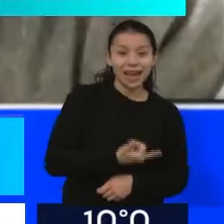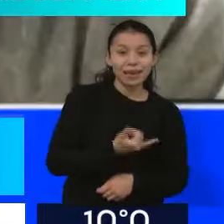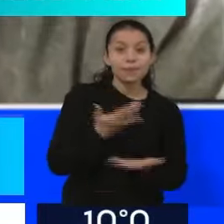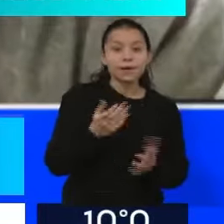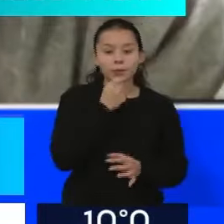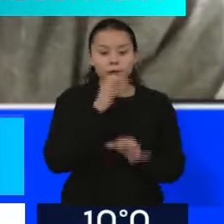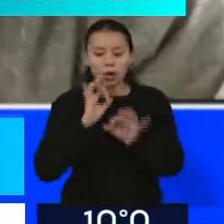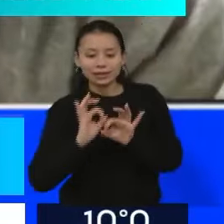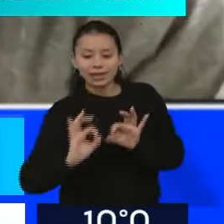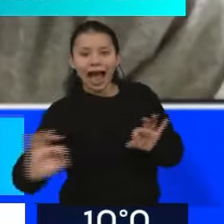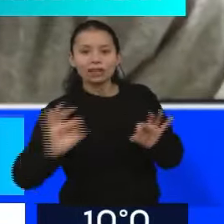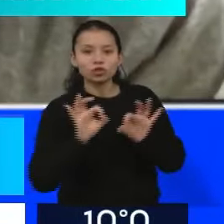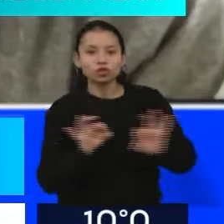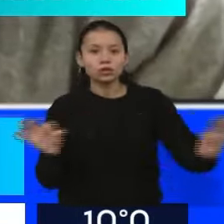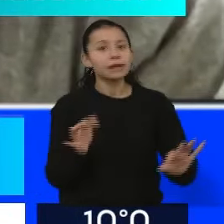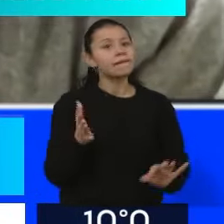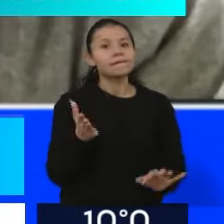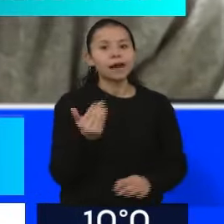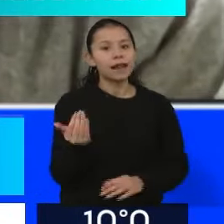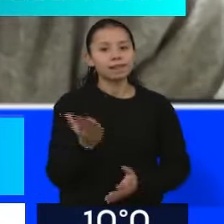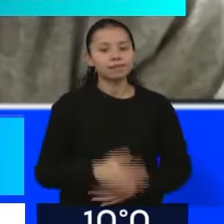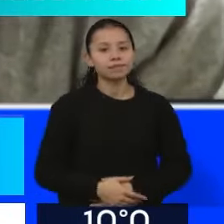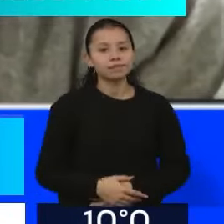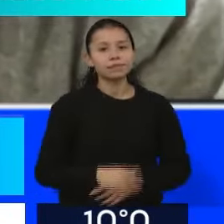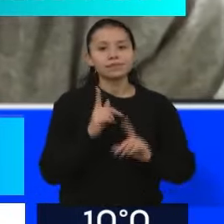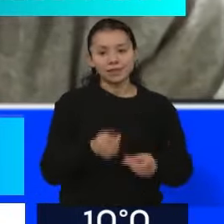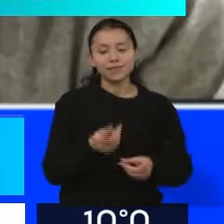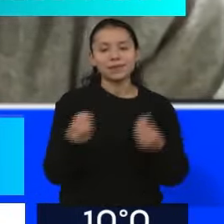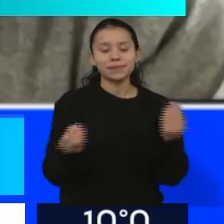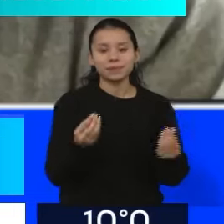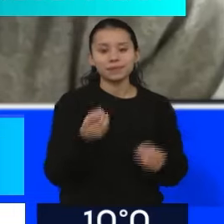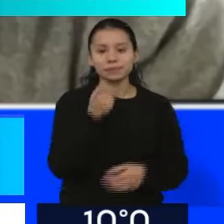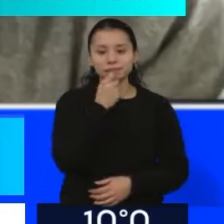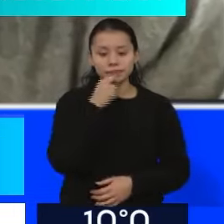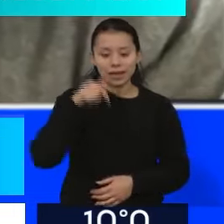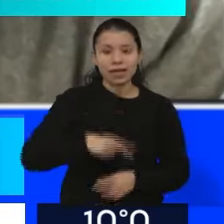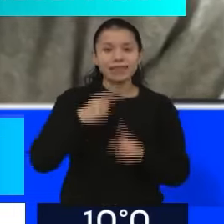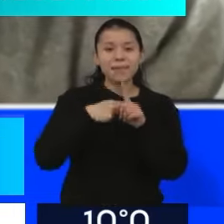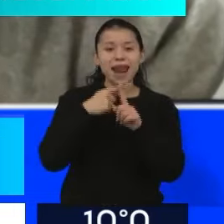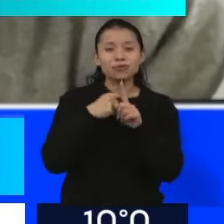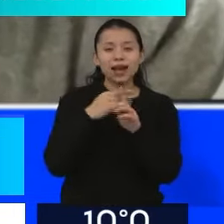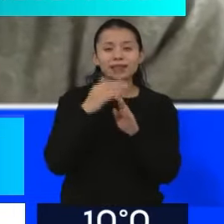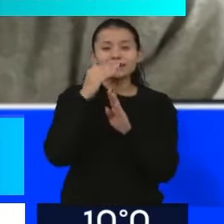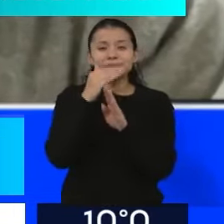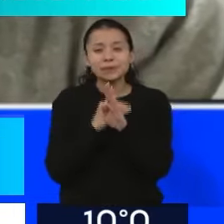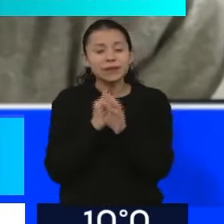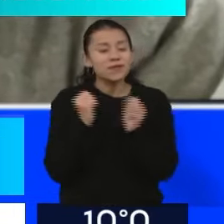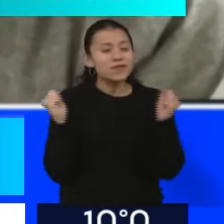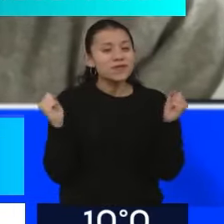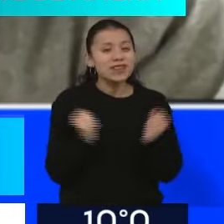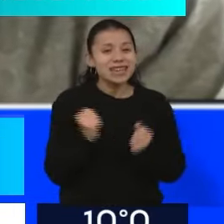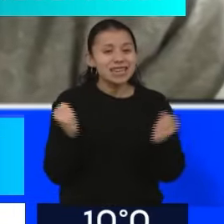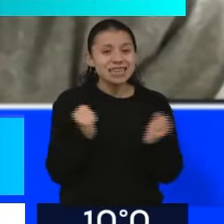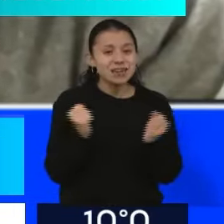después tenemos un problema coyuntural, que al haber altas temperaturas de frío, mejor dicho, bajas temperaturas,